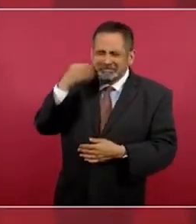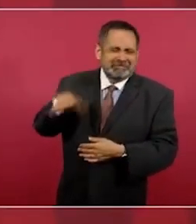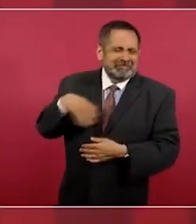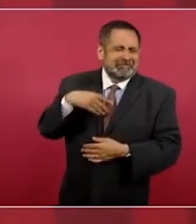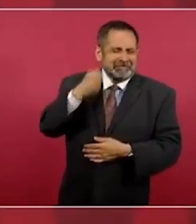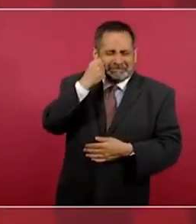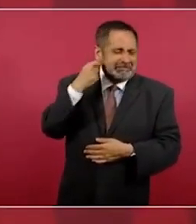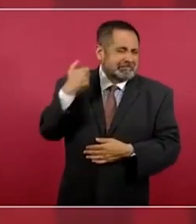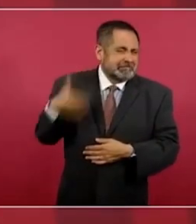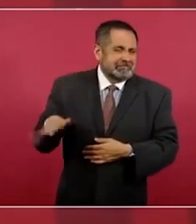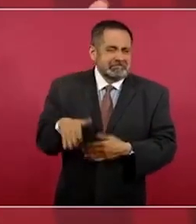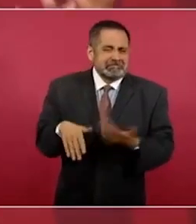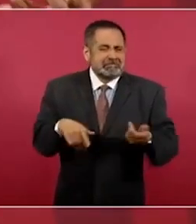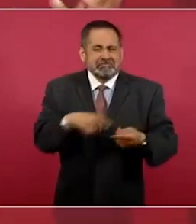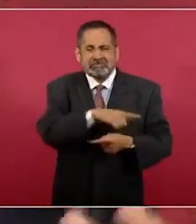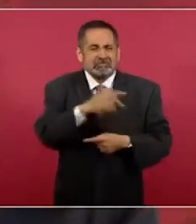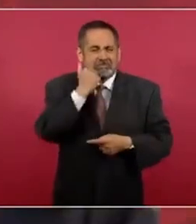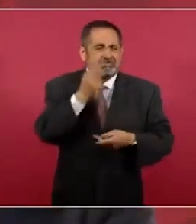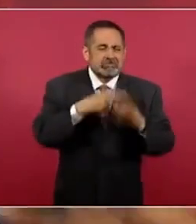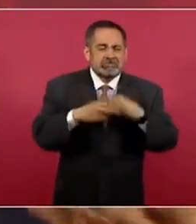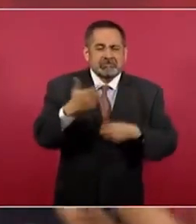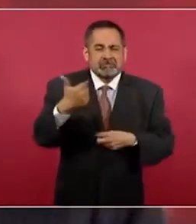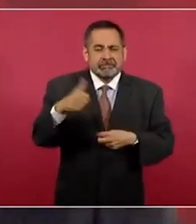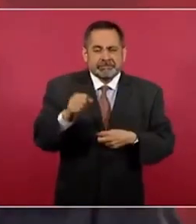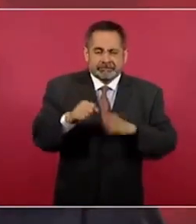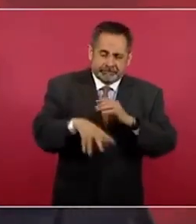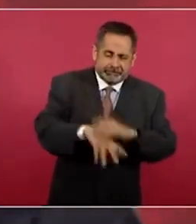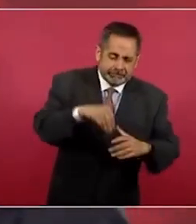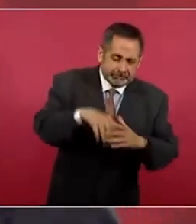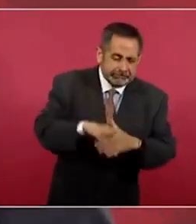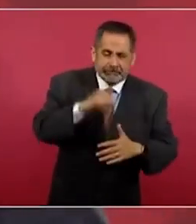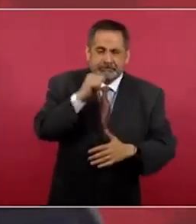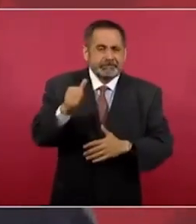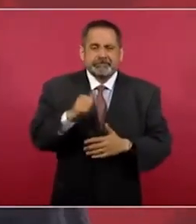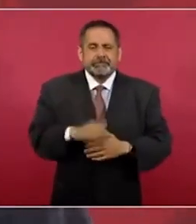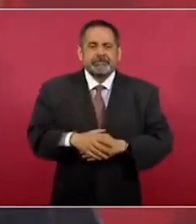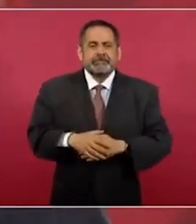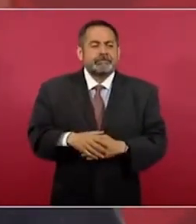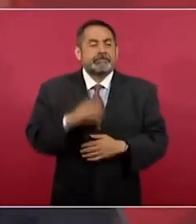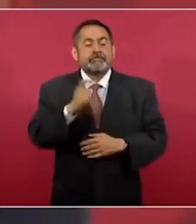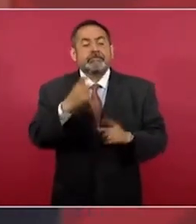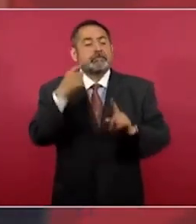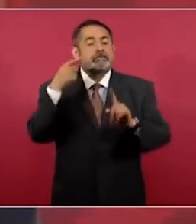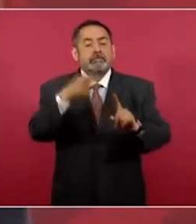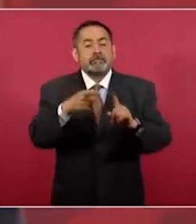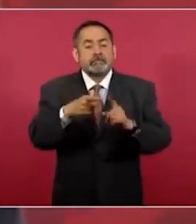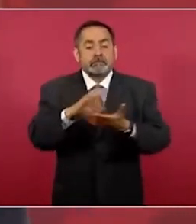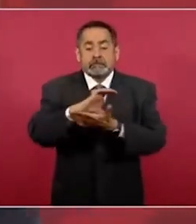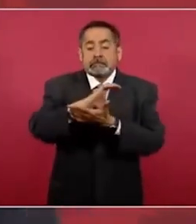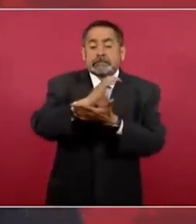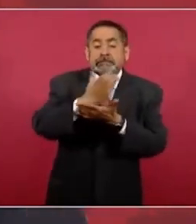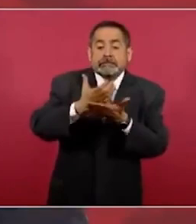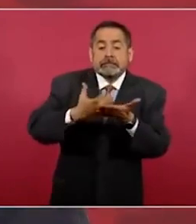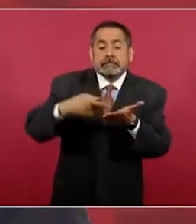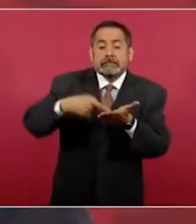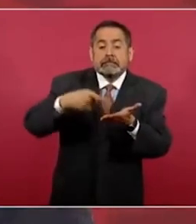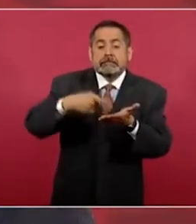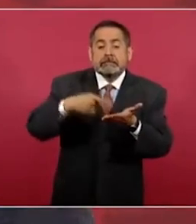producir más gas, extraer más gas, lo que les importaba era el contrato,